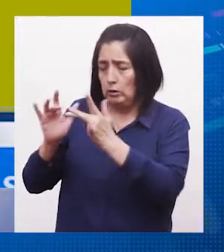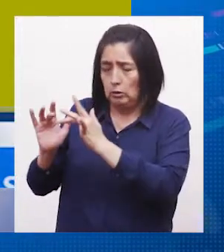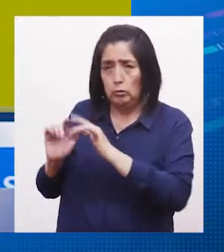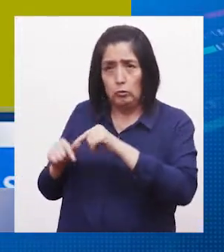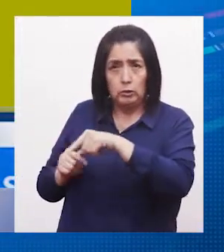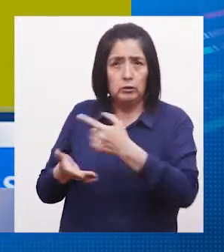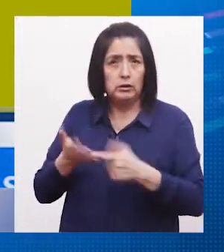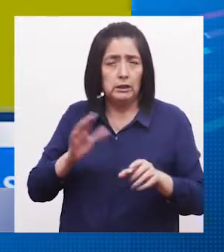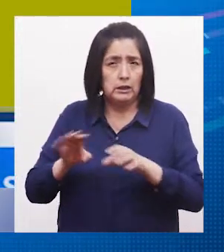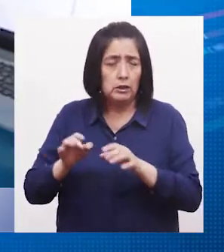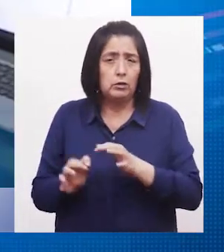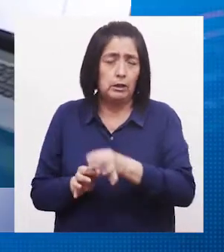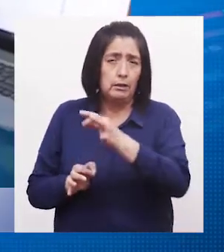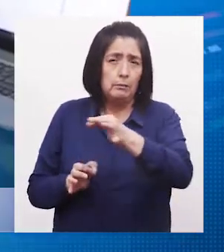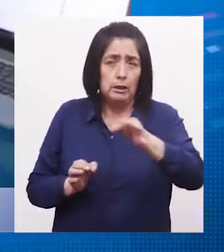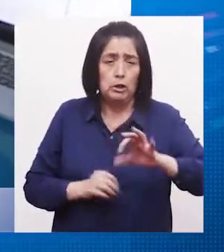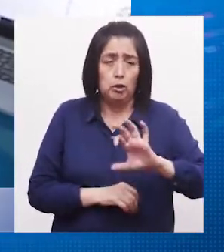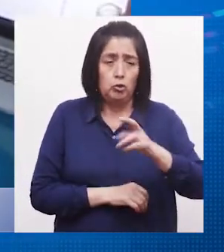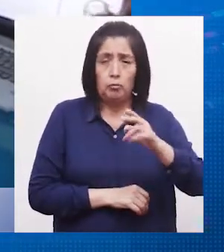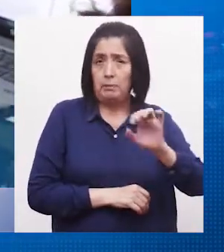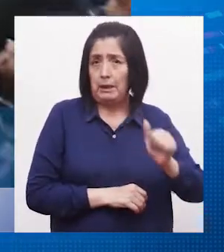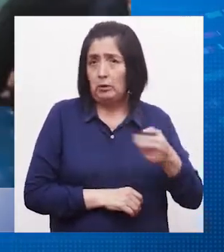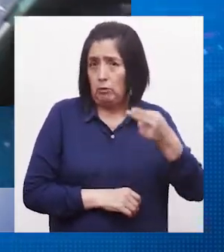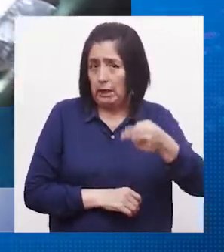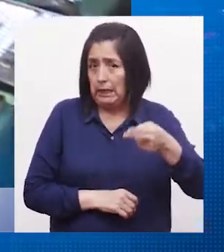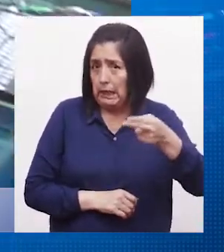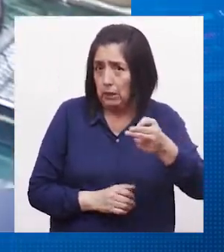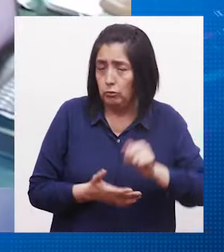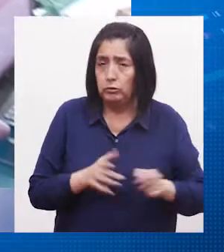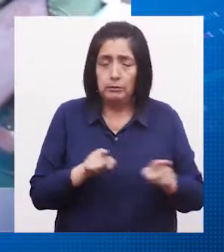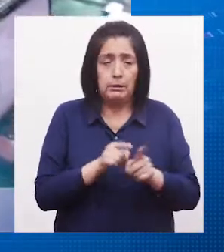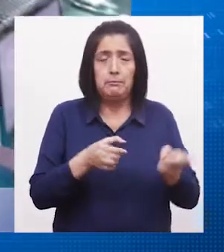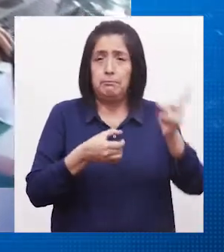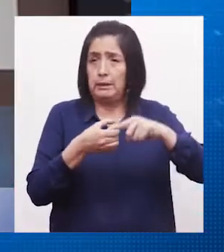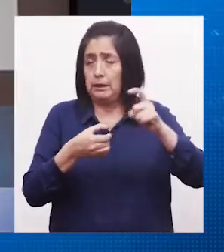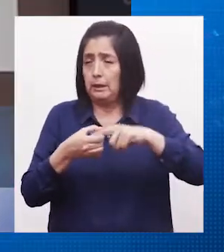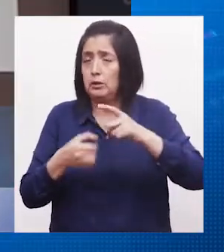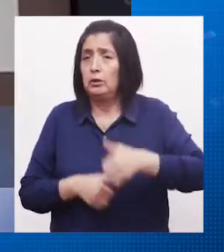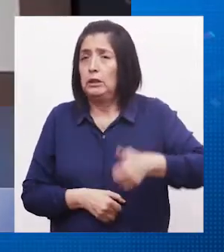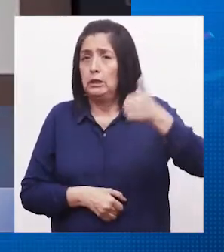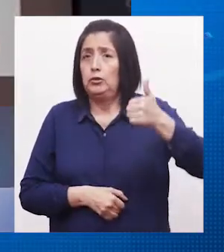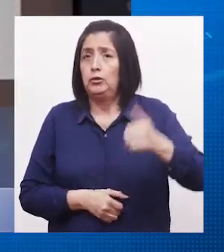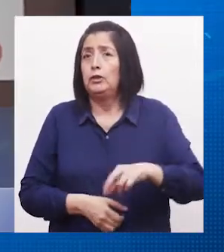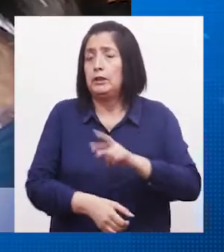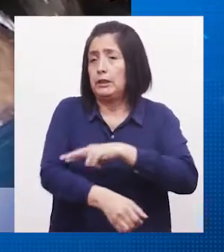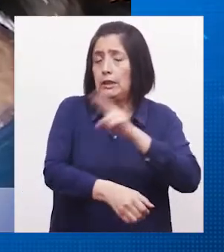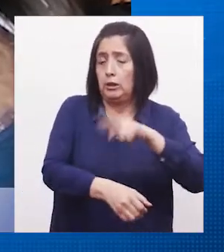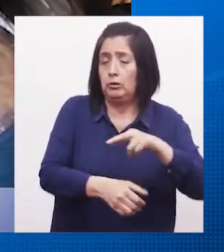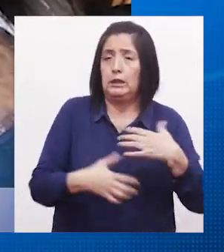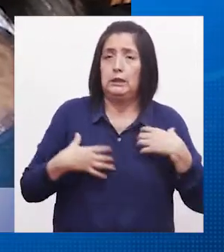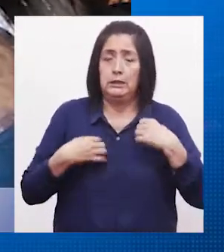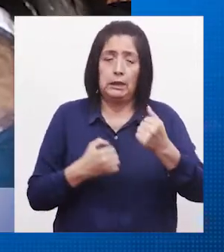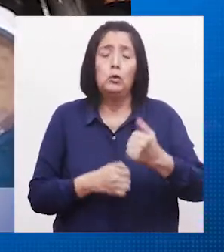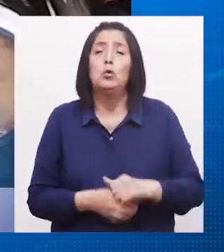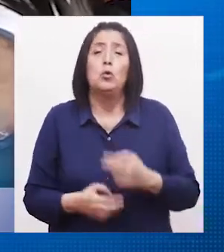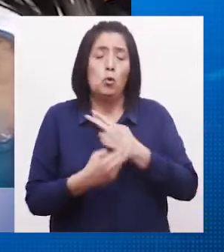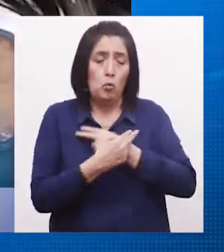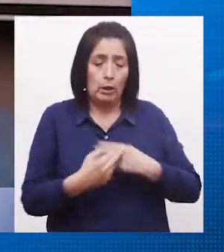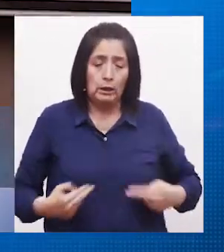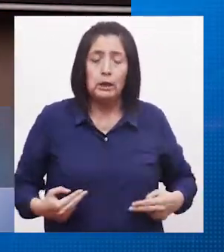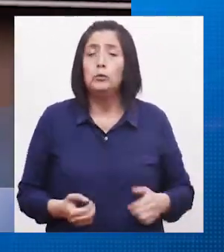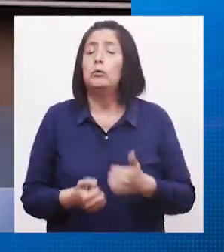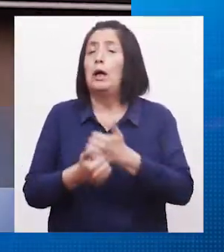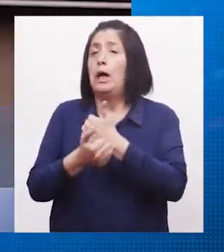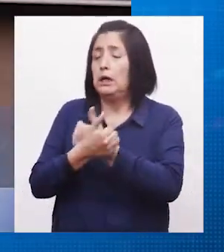Que se realizó en las provincias de Chupaca y Huancayo Donde también participaron las direcciones regionales de salud De Huancabelica, Ayacucho,